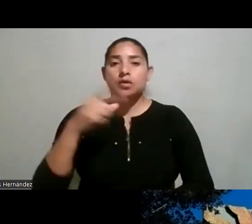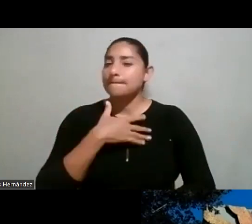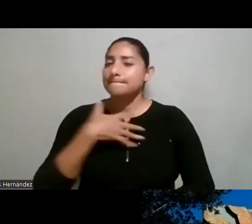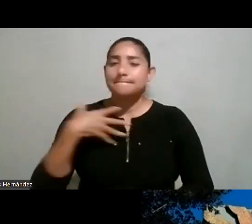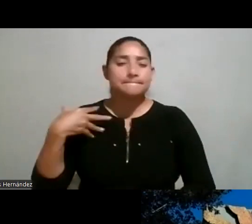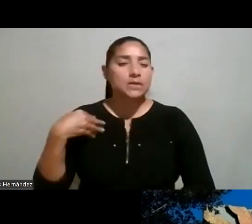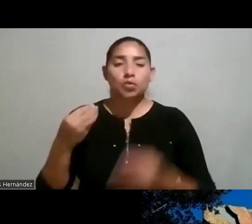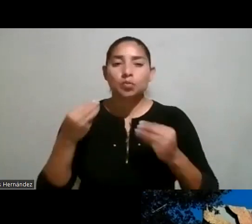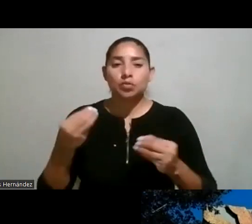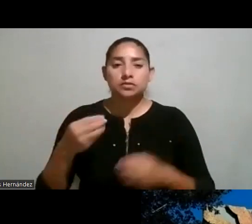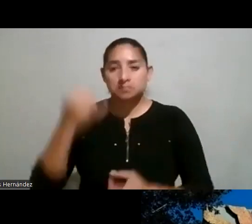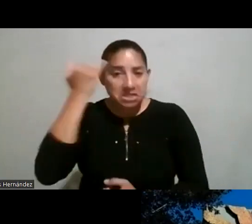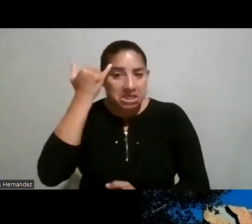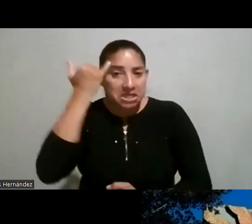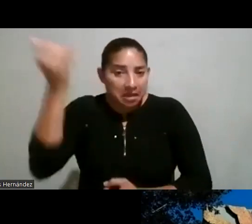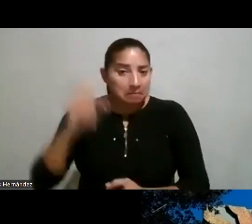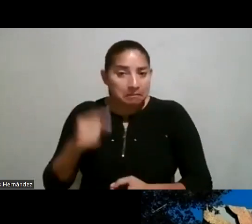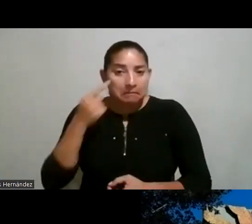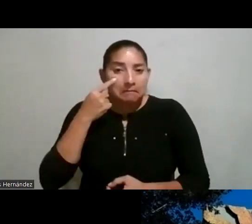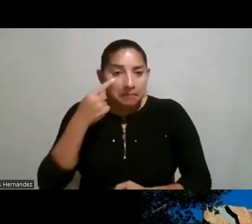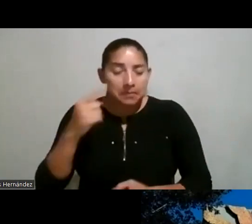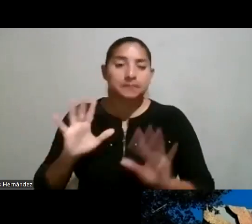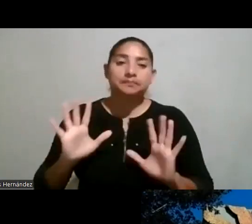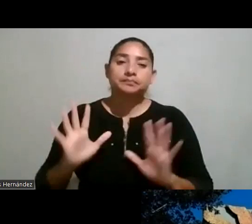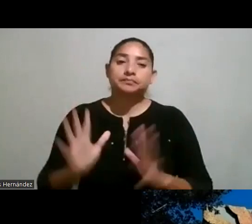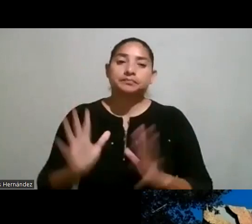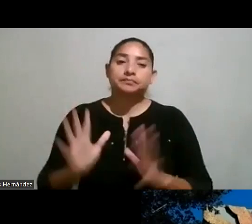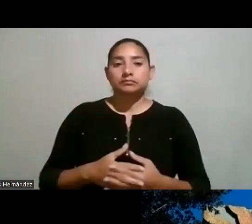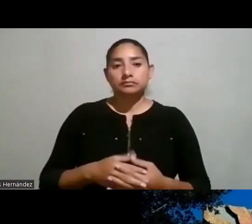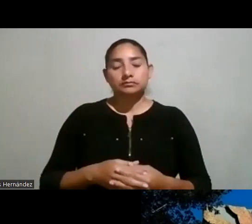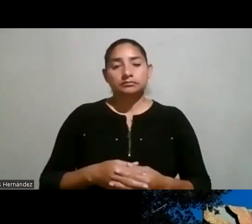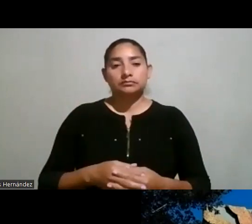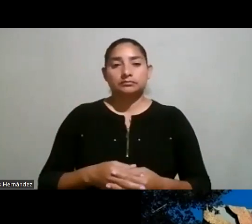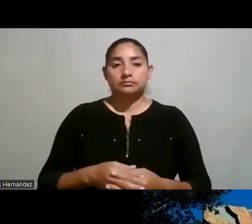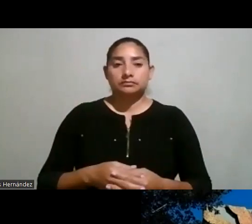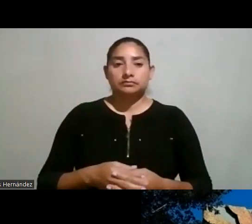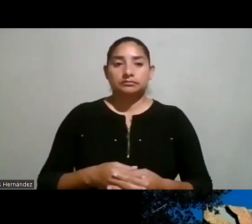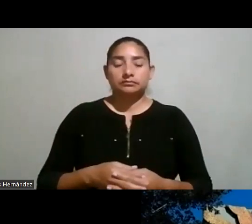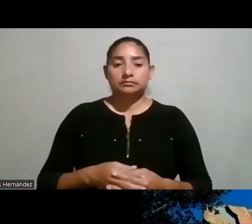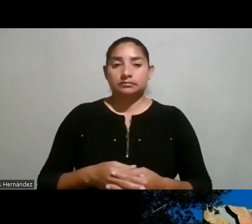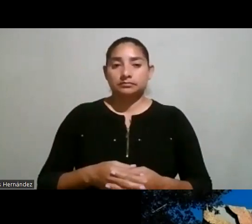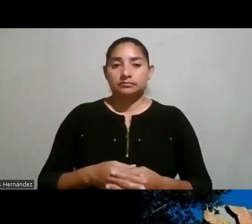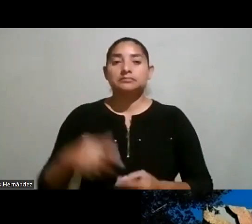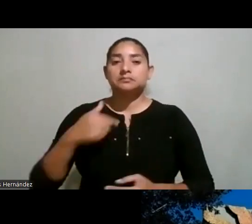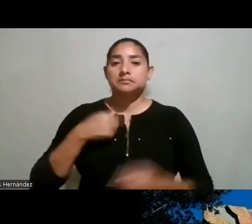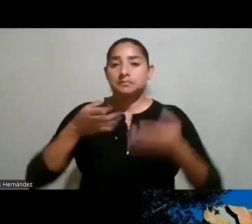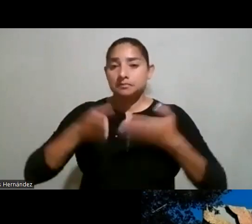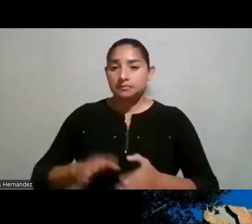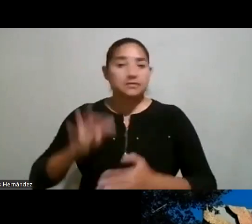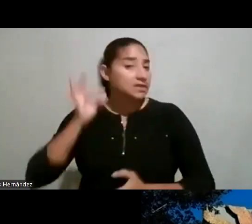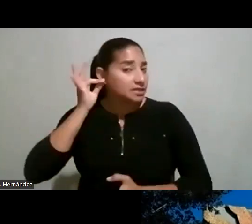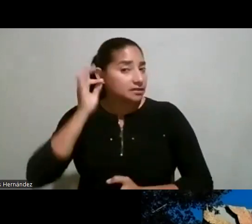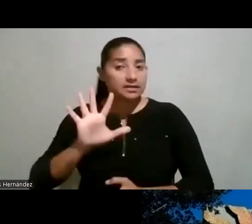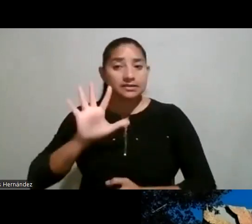gustó mucho se los dejo como idea por si quisieran hacer el contacto y de repente les sirve mi hija cuando tenía cinco